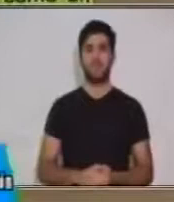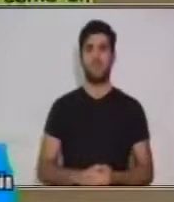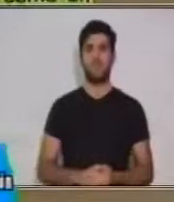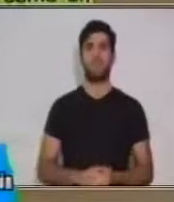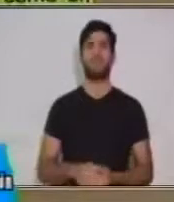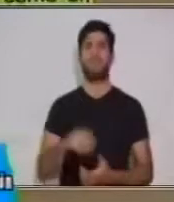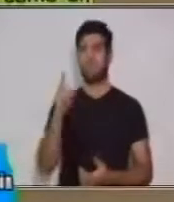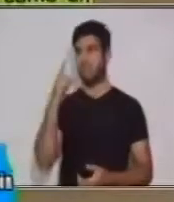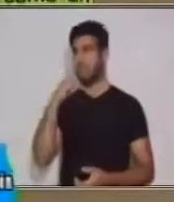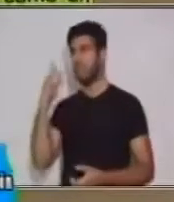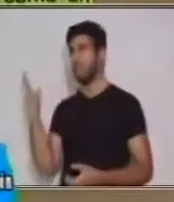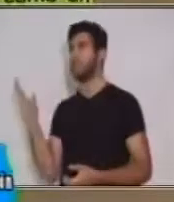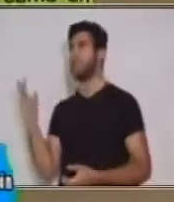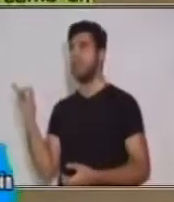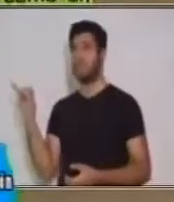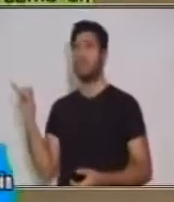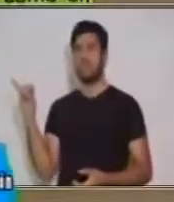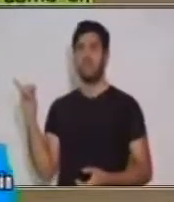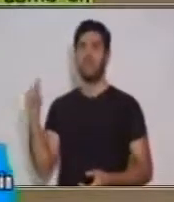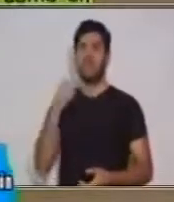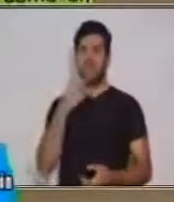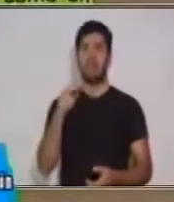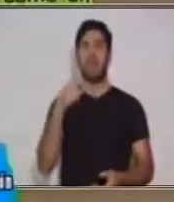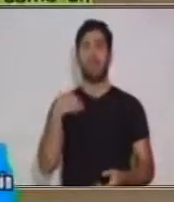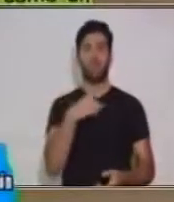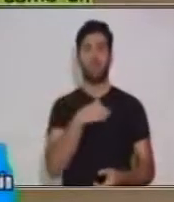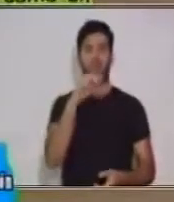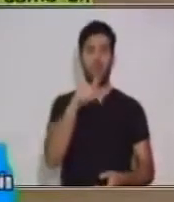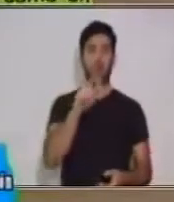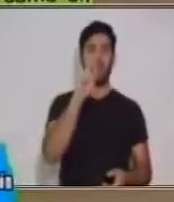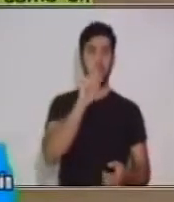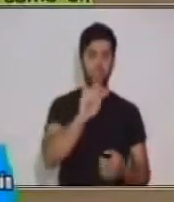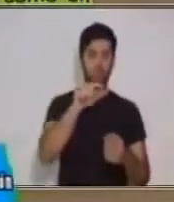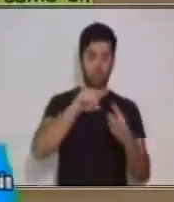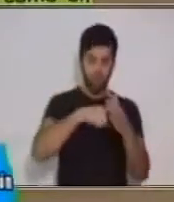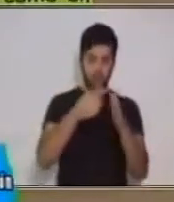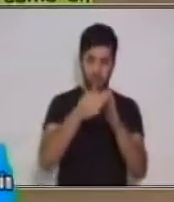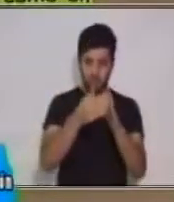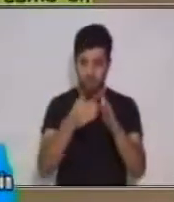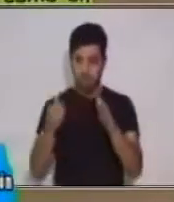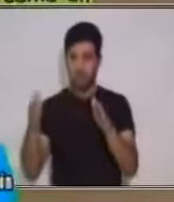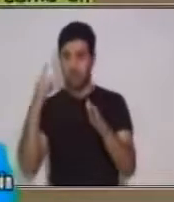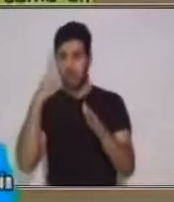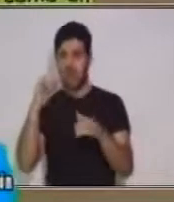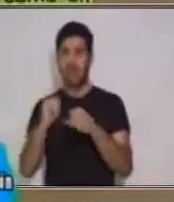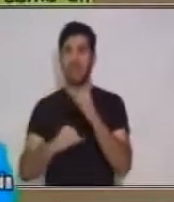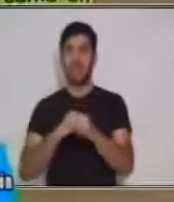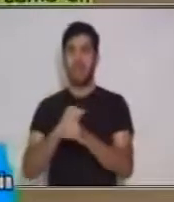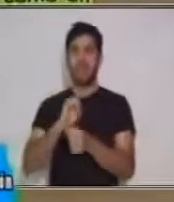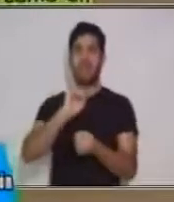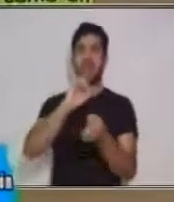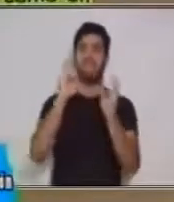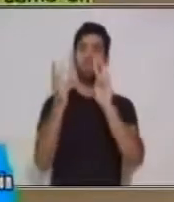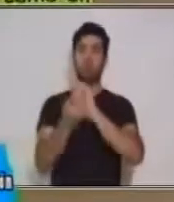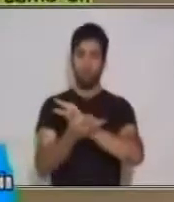Estamos en un punto intermedio en la evolución del Internet. La conectividad